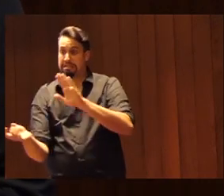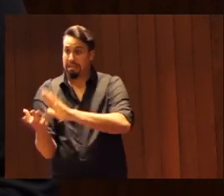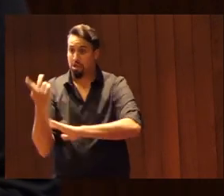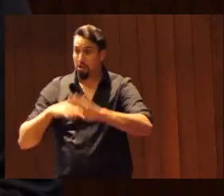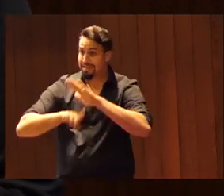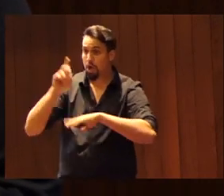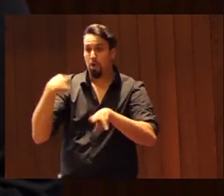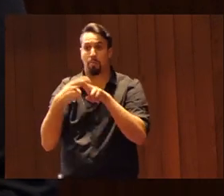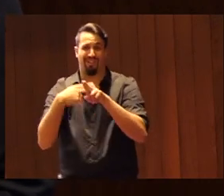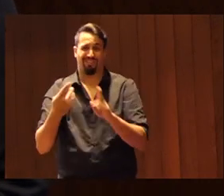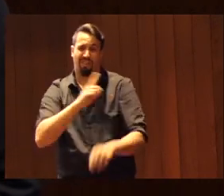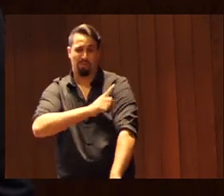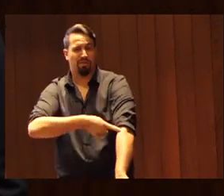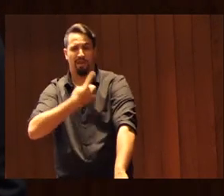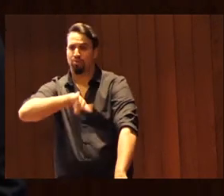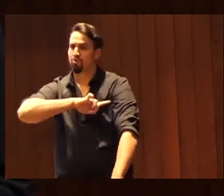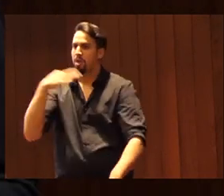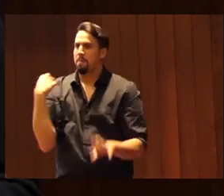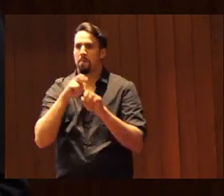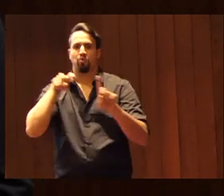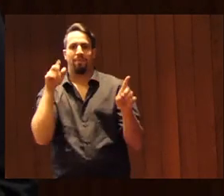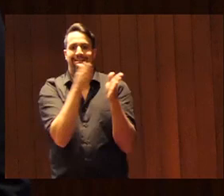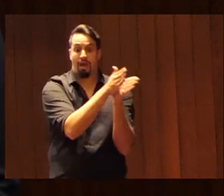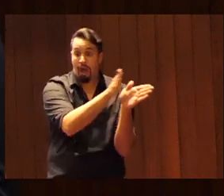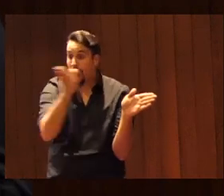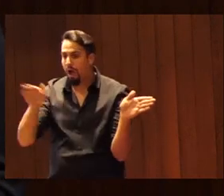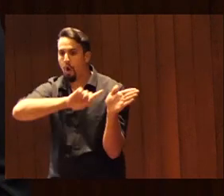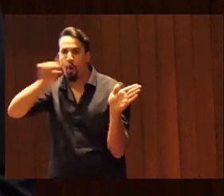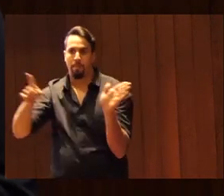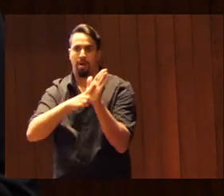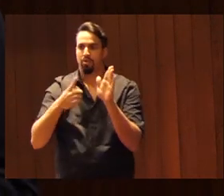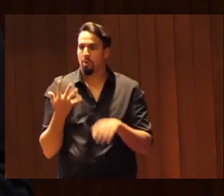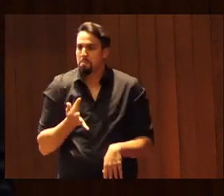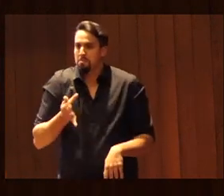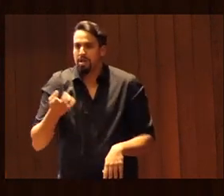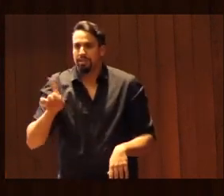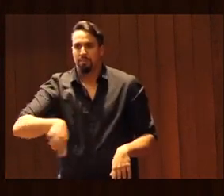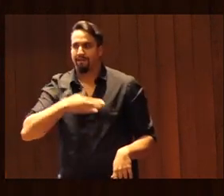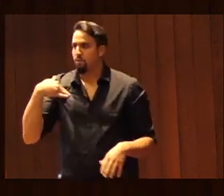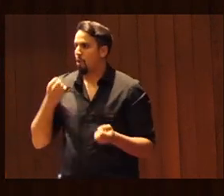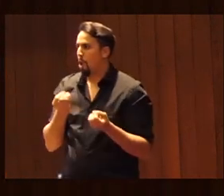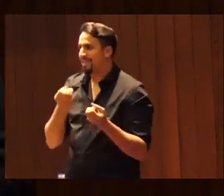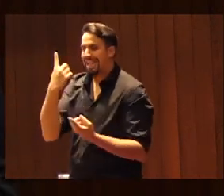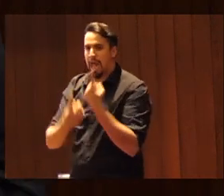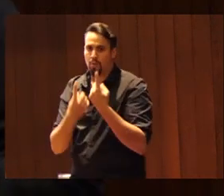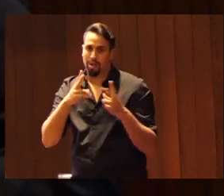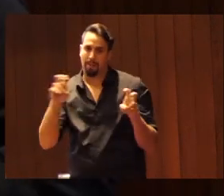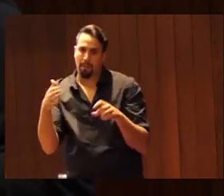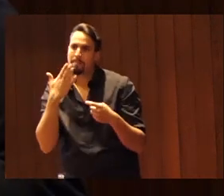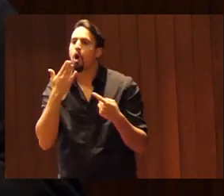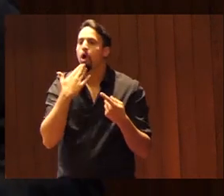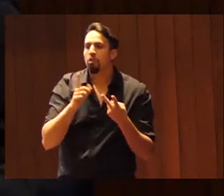de políticas deportivas, tenemos que tener una perspectiva mucho más amplia. Luego, comentaré algunas cuestiones sobre ocio, salud,